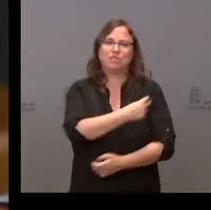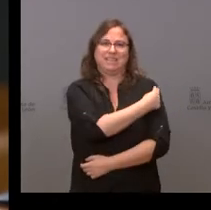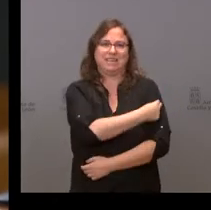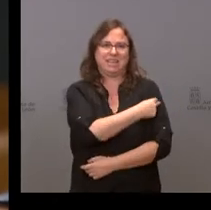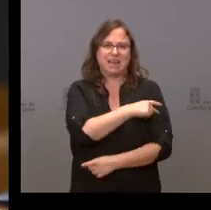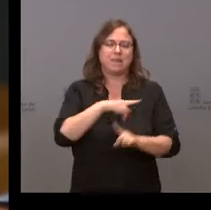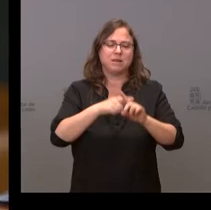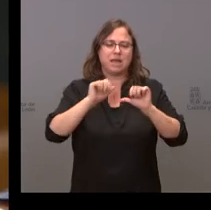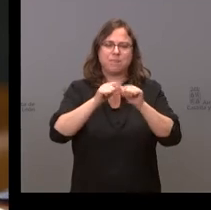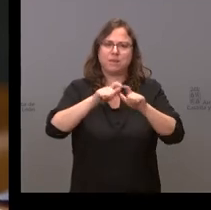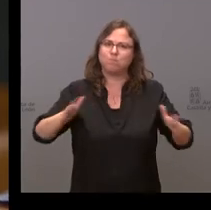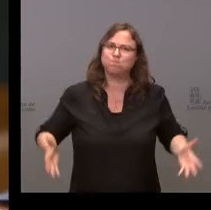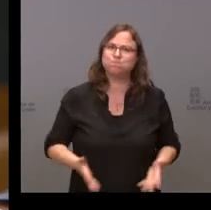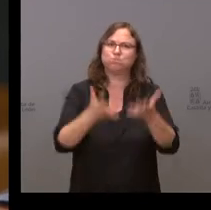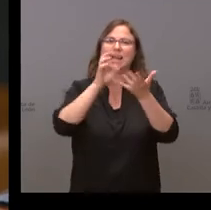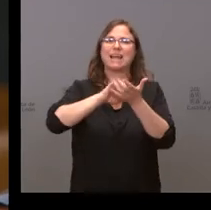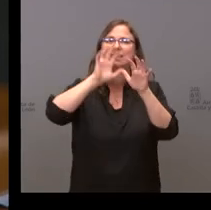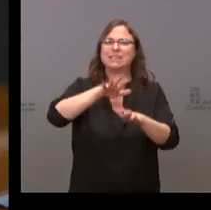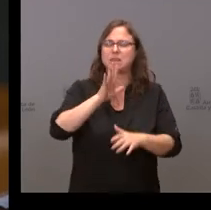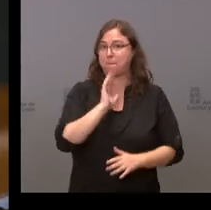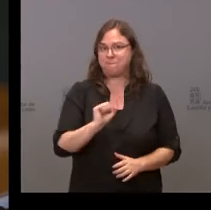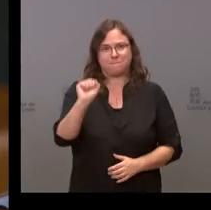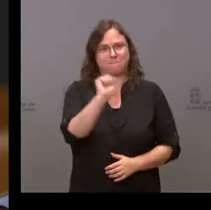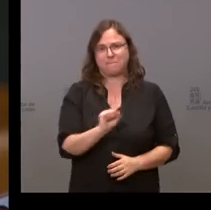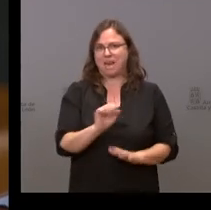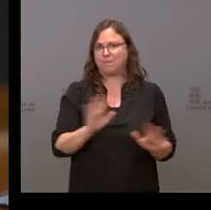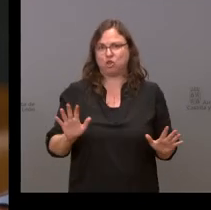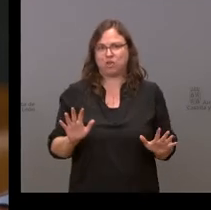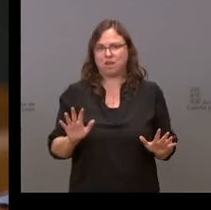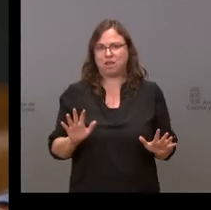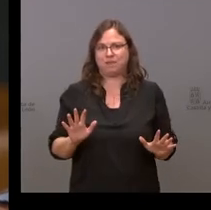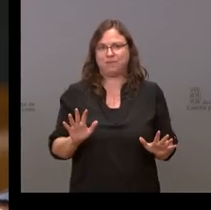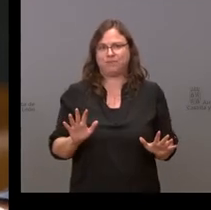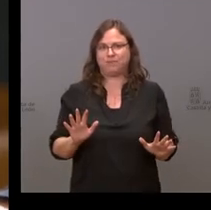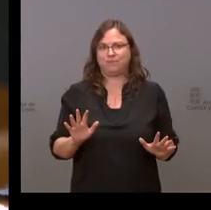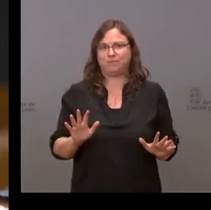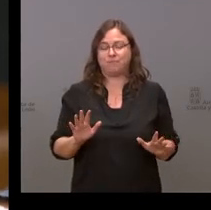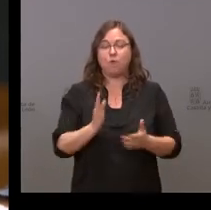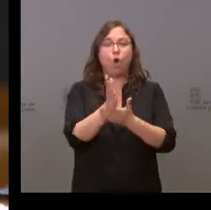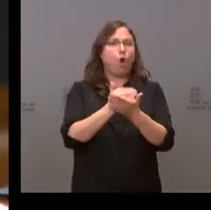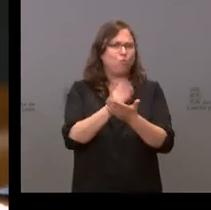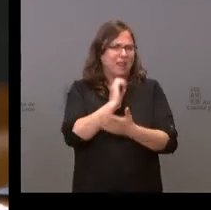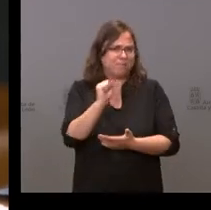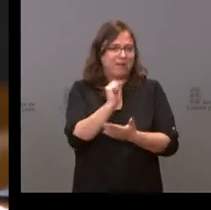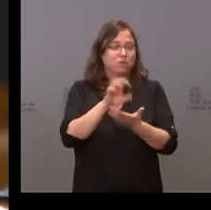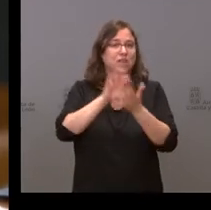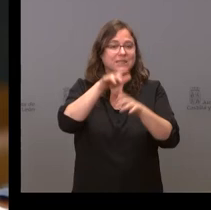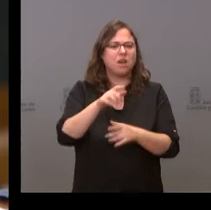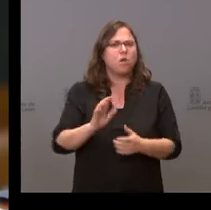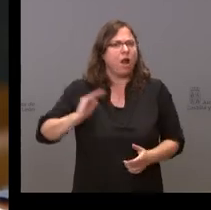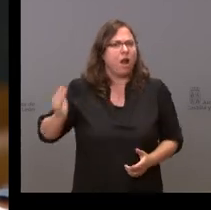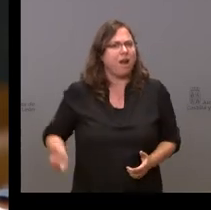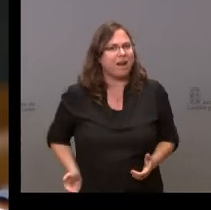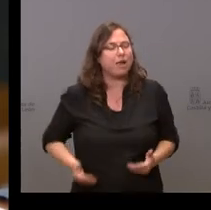arrancar? Castilla y León es una maravillosa comunidad y tiene mucha riqueza.